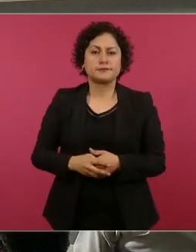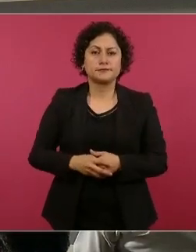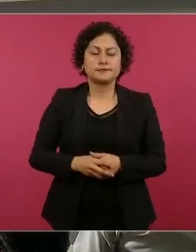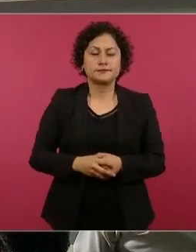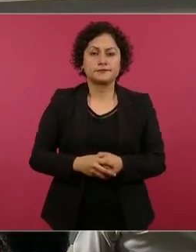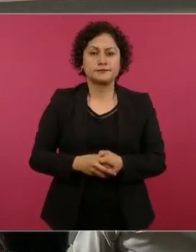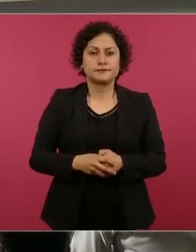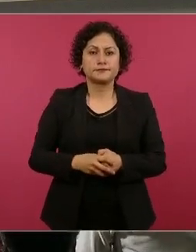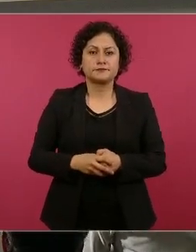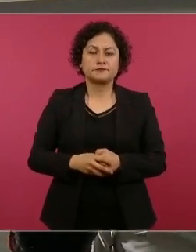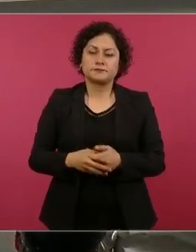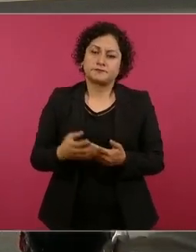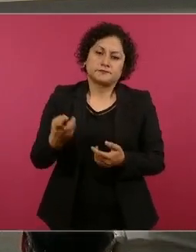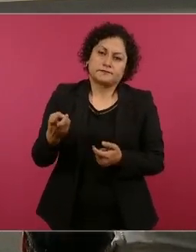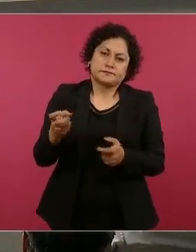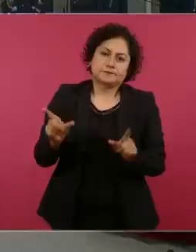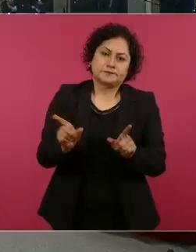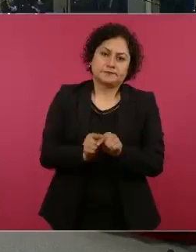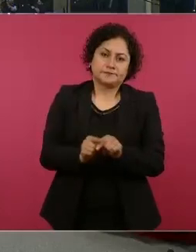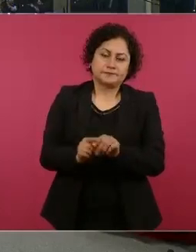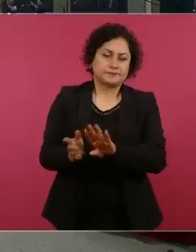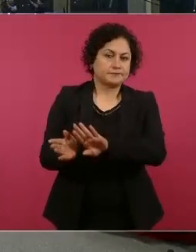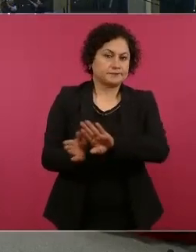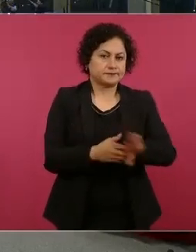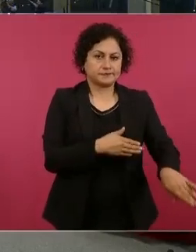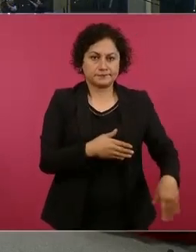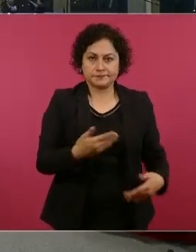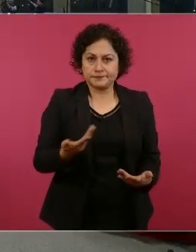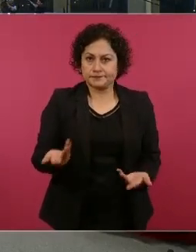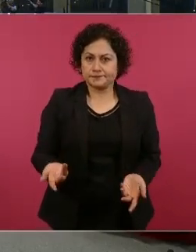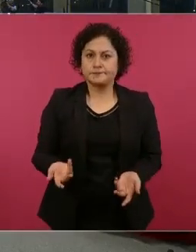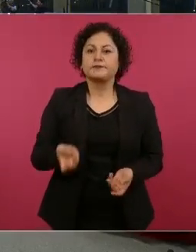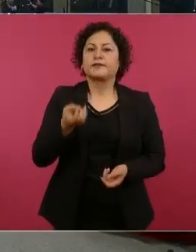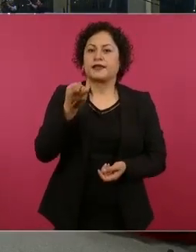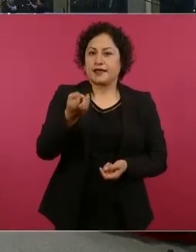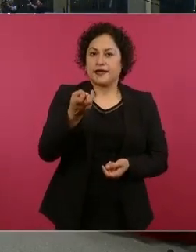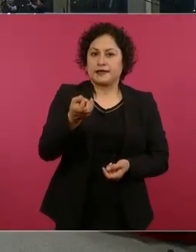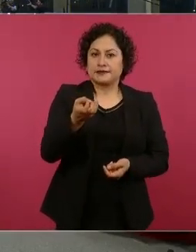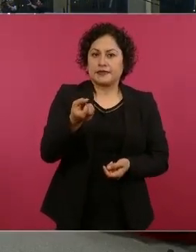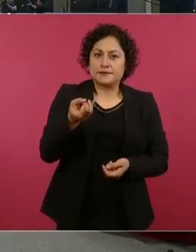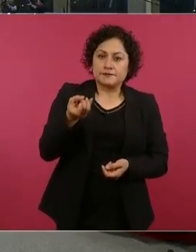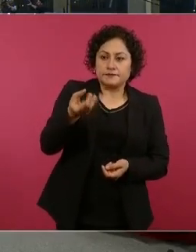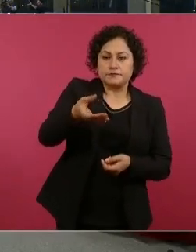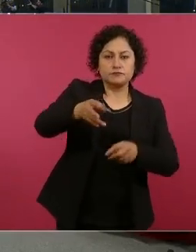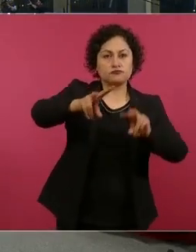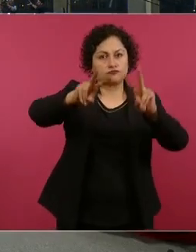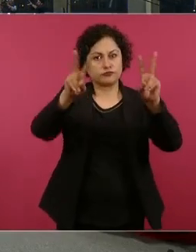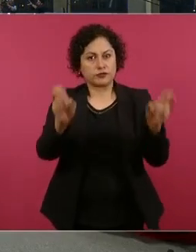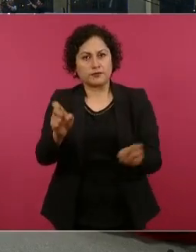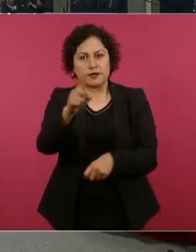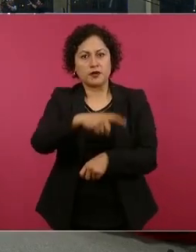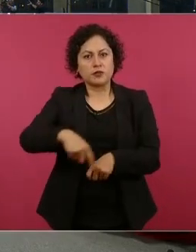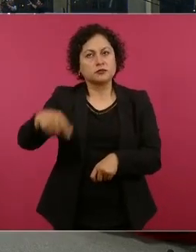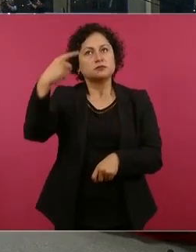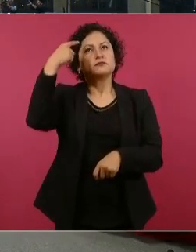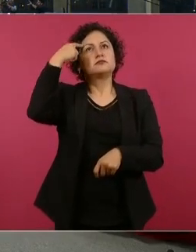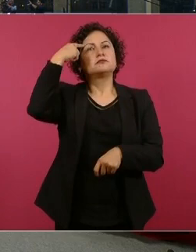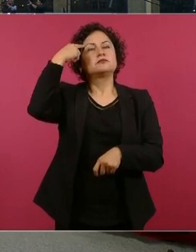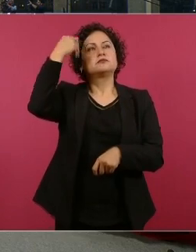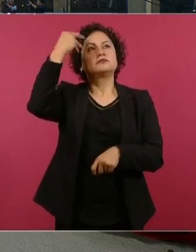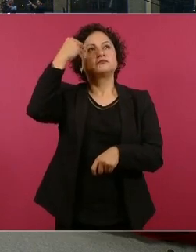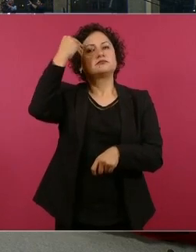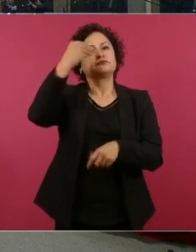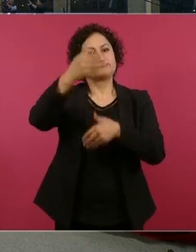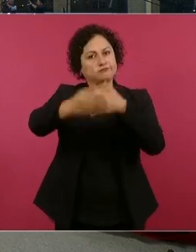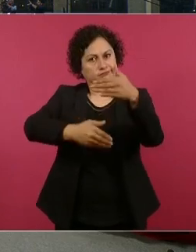Bueno, ya está. Ya es nada más empezar a hablar sobre este tema. Vamos a